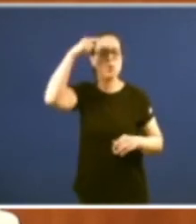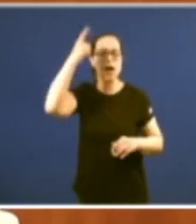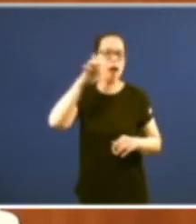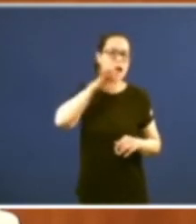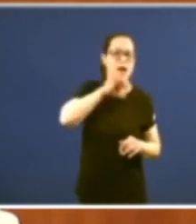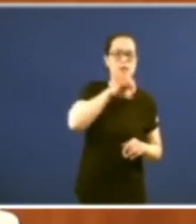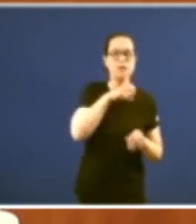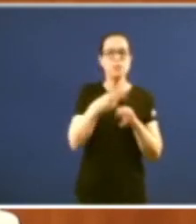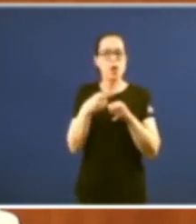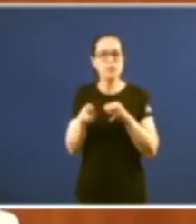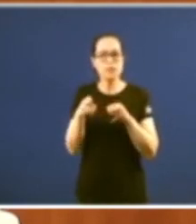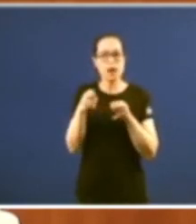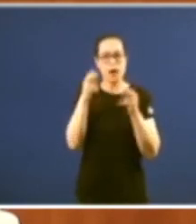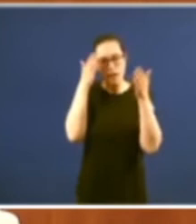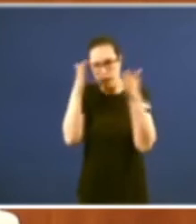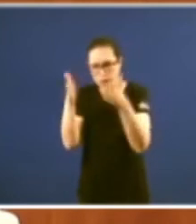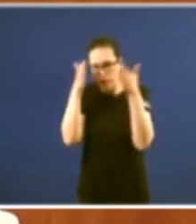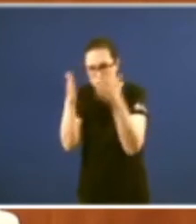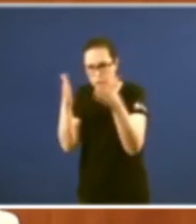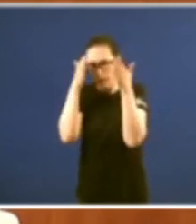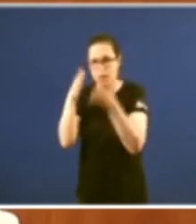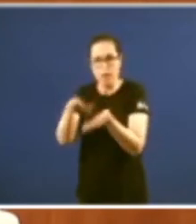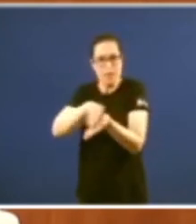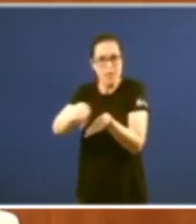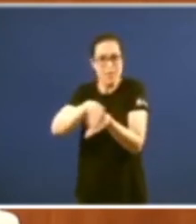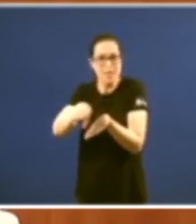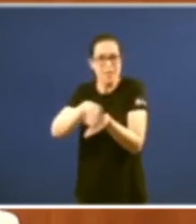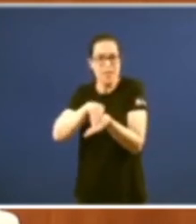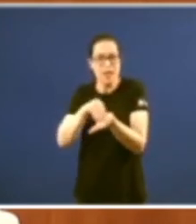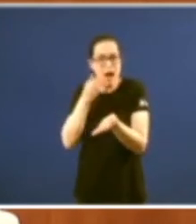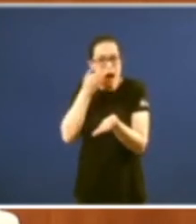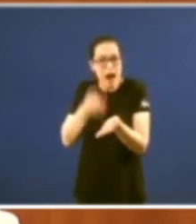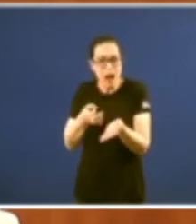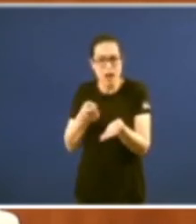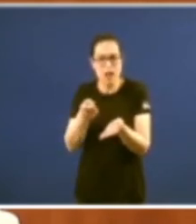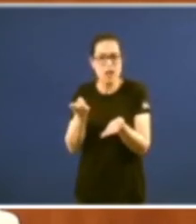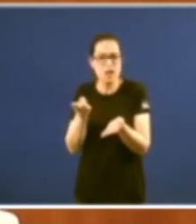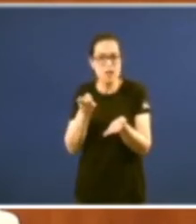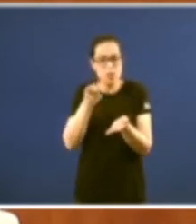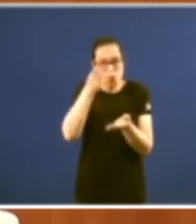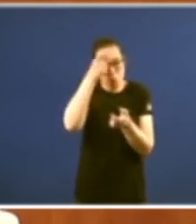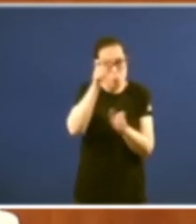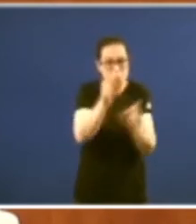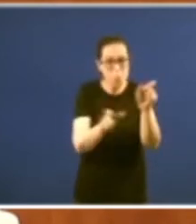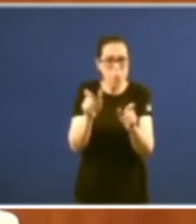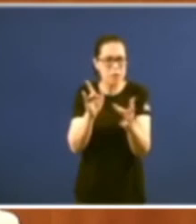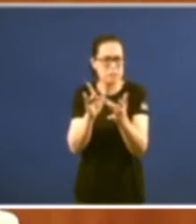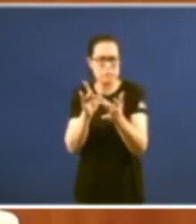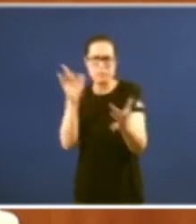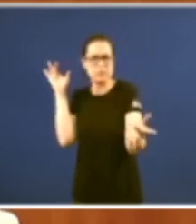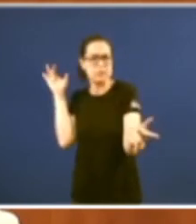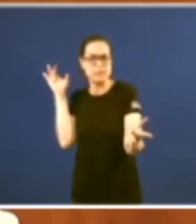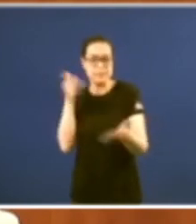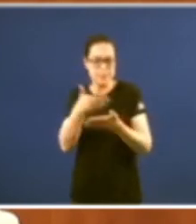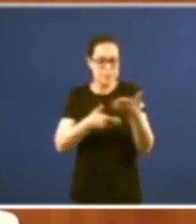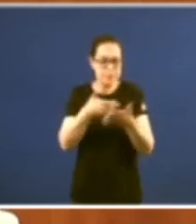que ao final parece ser que tampouco tiñan tanto contacto co que era o povo galego e por eso non